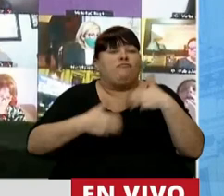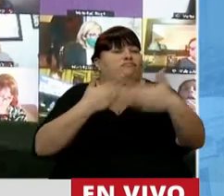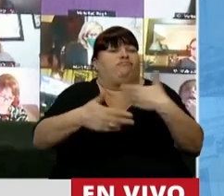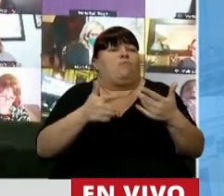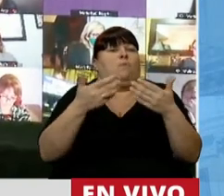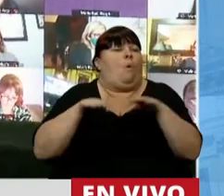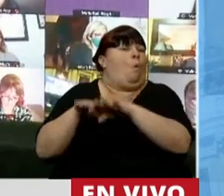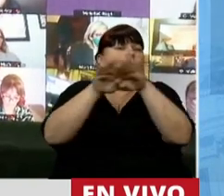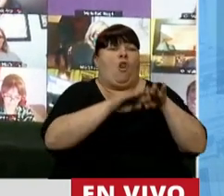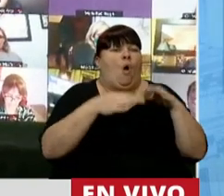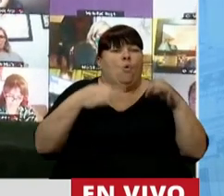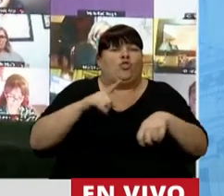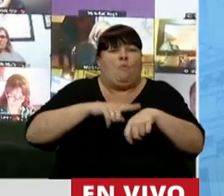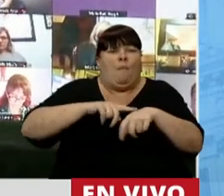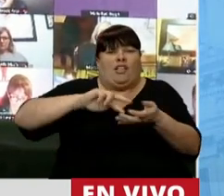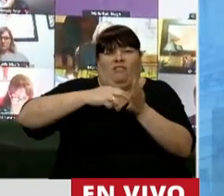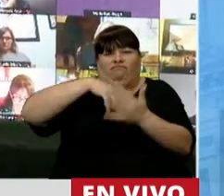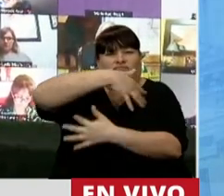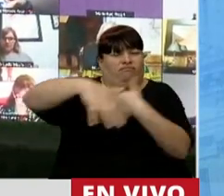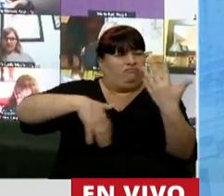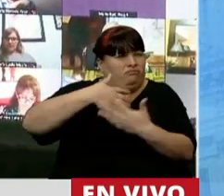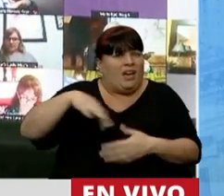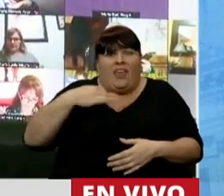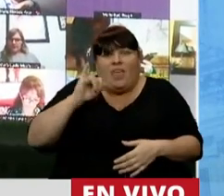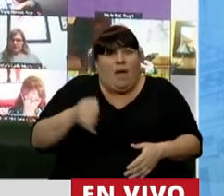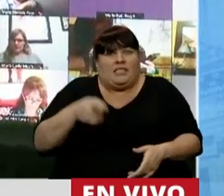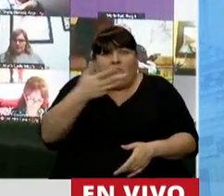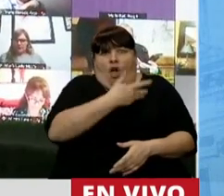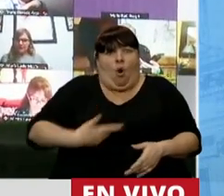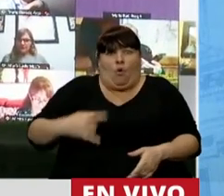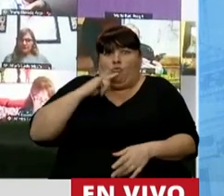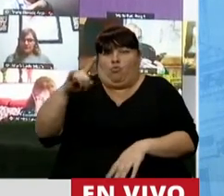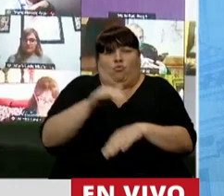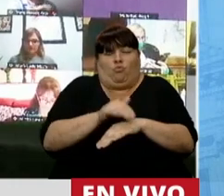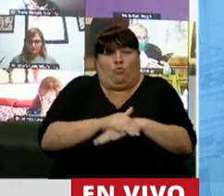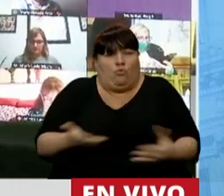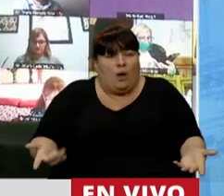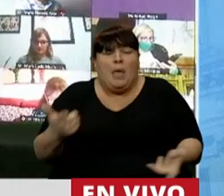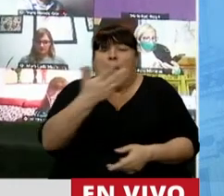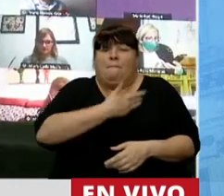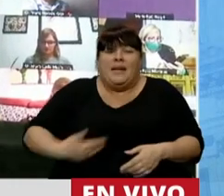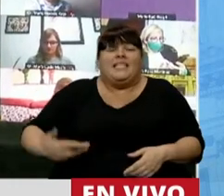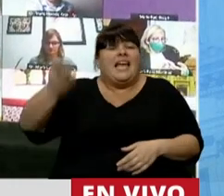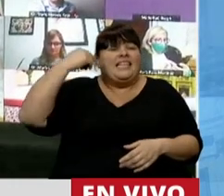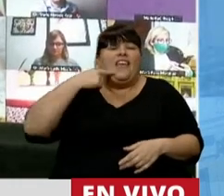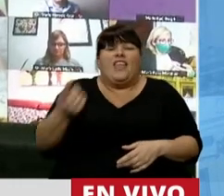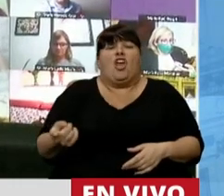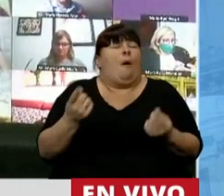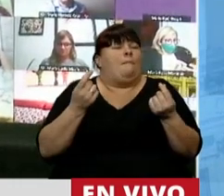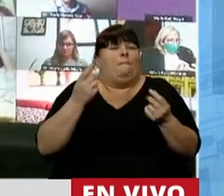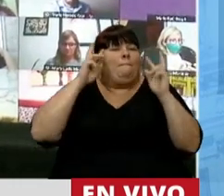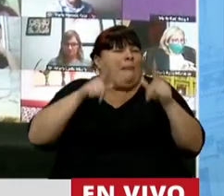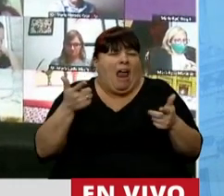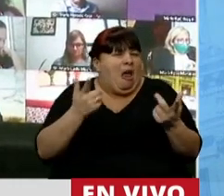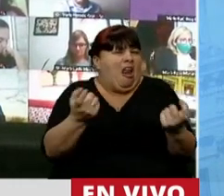en el medio de la crisis. Y lo tiene que asumir el gobierno. El presidente dijo una vez que no tenía plan,